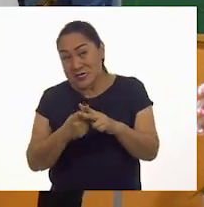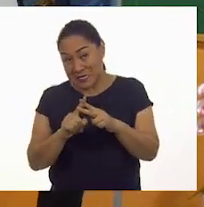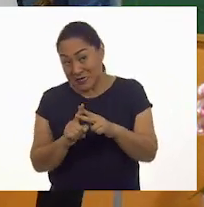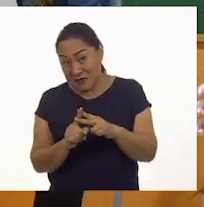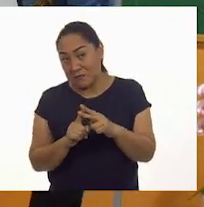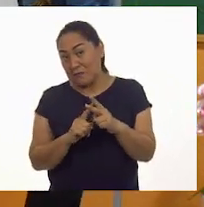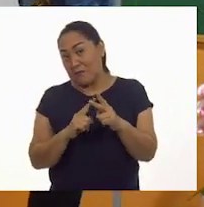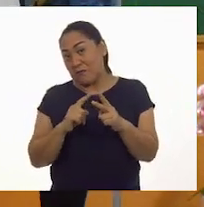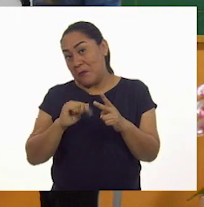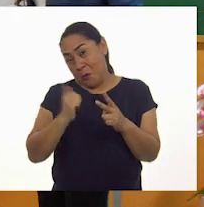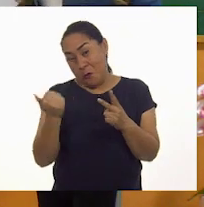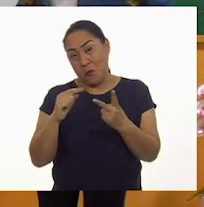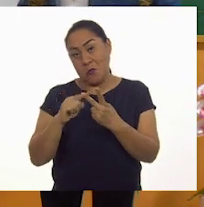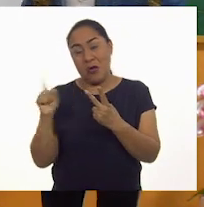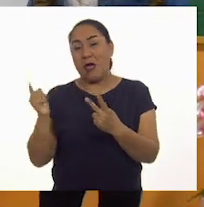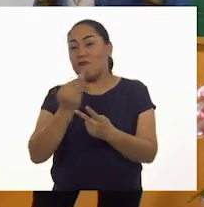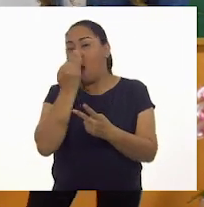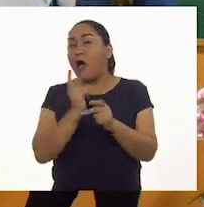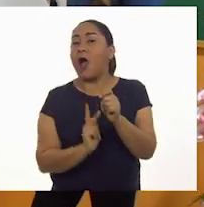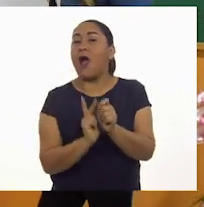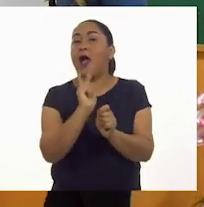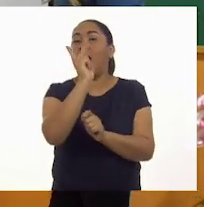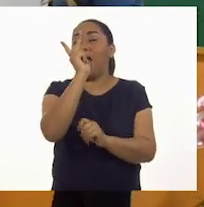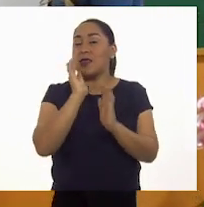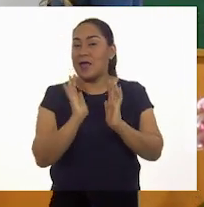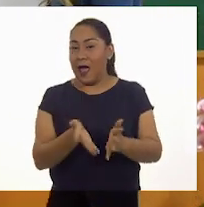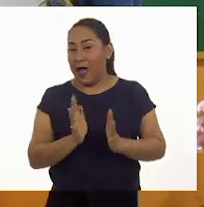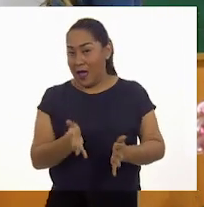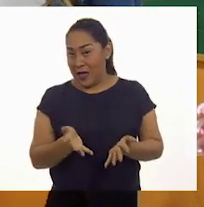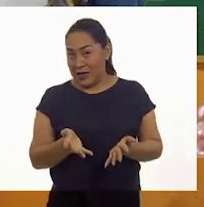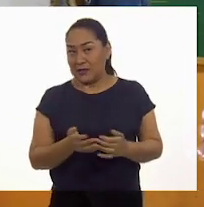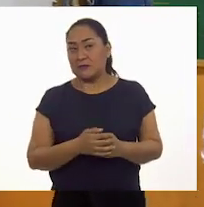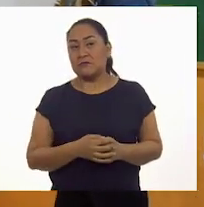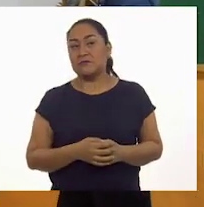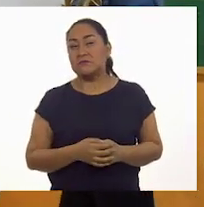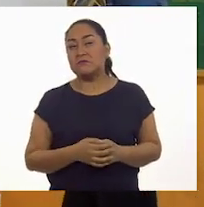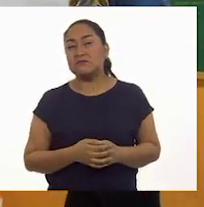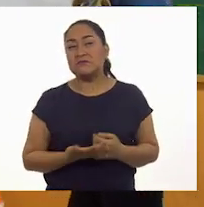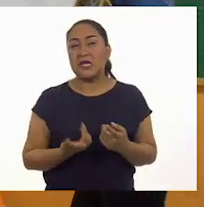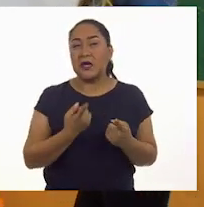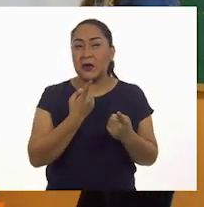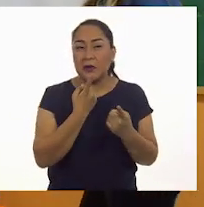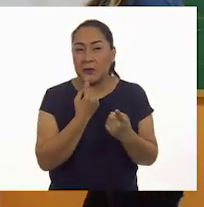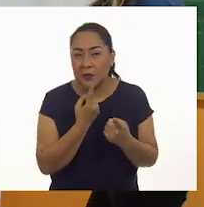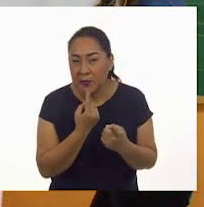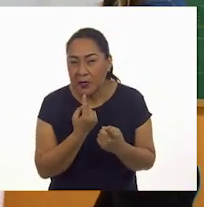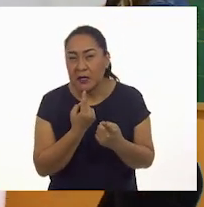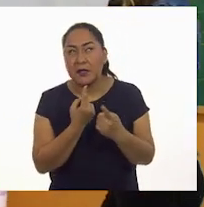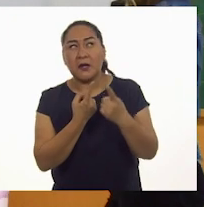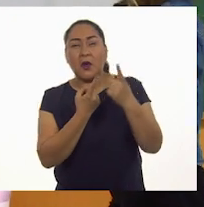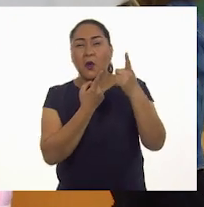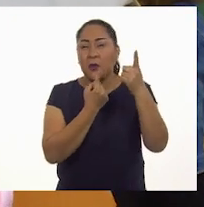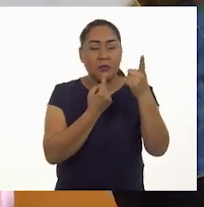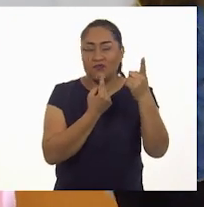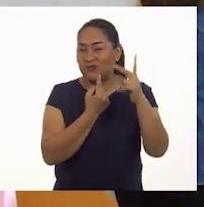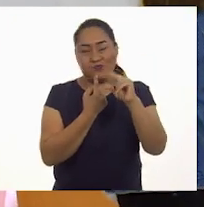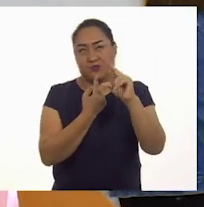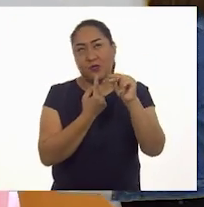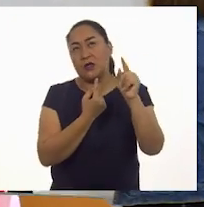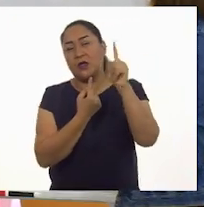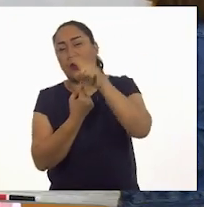¿Y qué tal esta? Esta es la flor completa. Esta es una vela, otra vela,